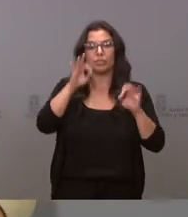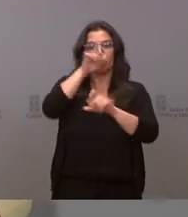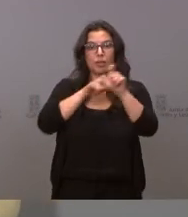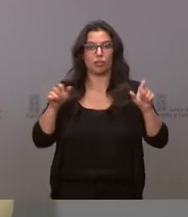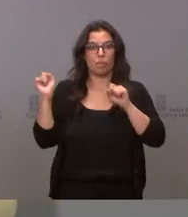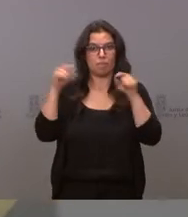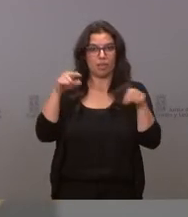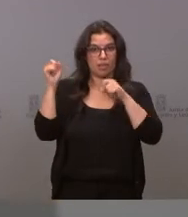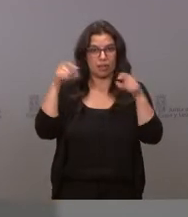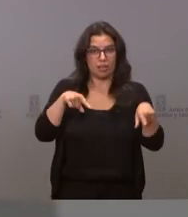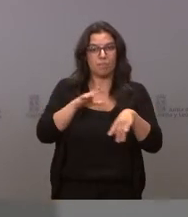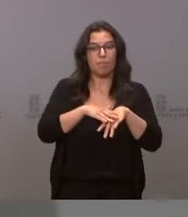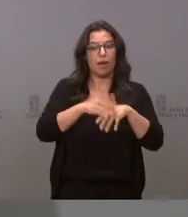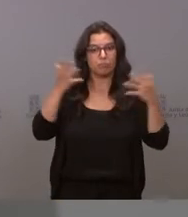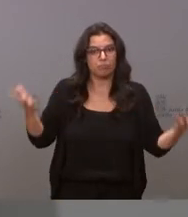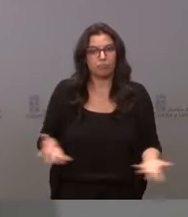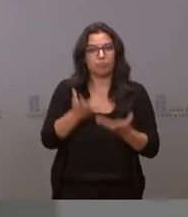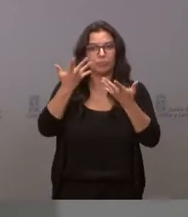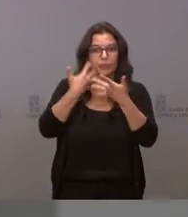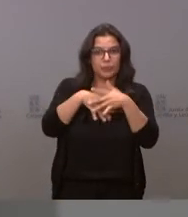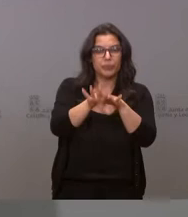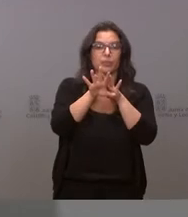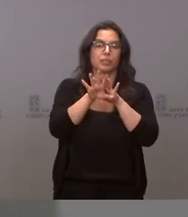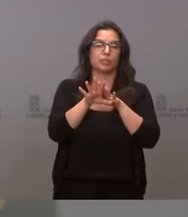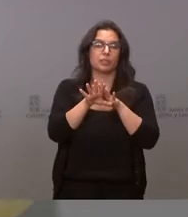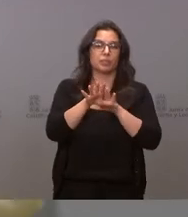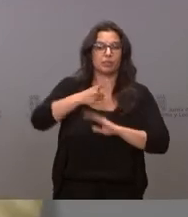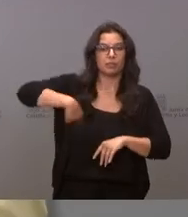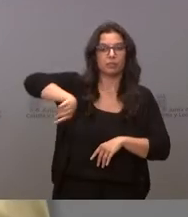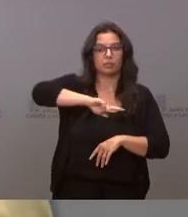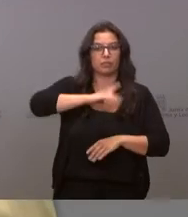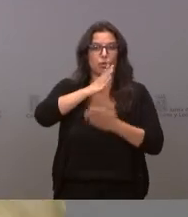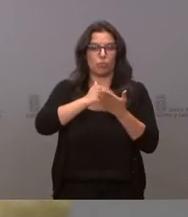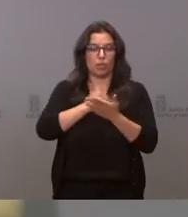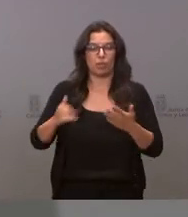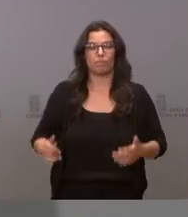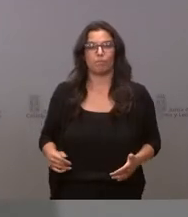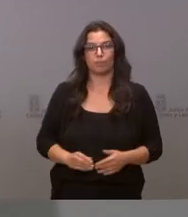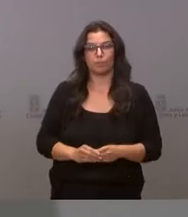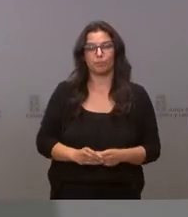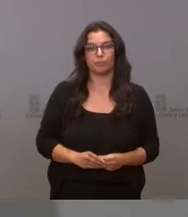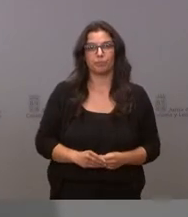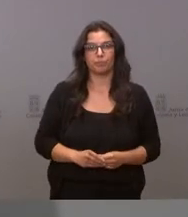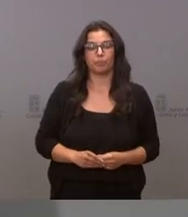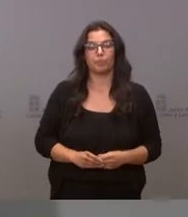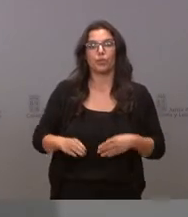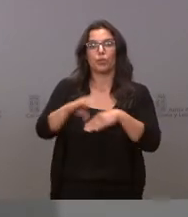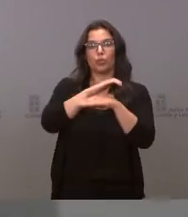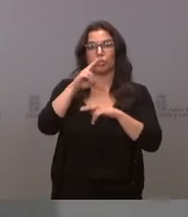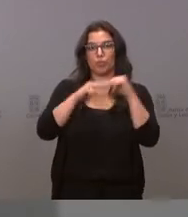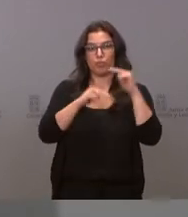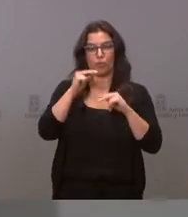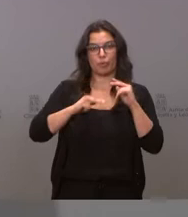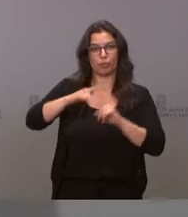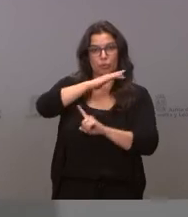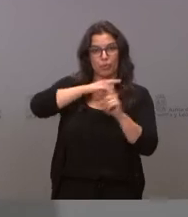migrante para favorecer su integración en nuestra comunidad. La Consejería de Fomento y Medio Ambiente